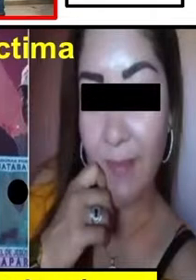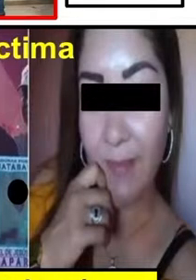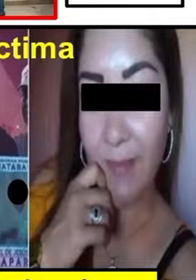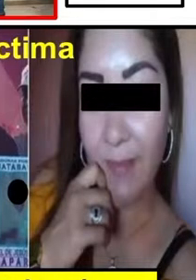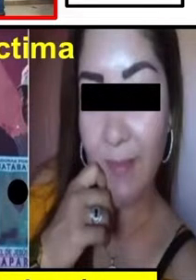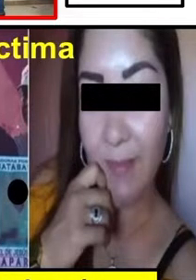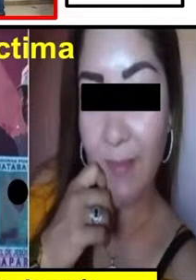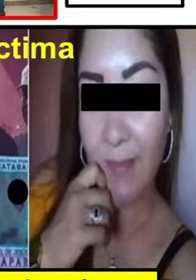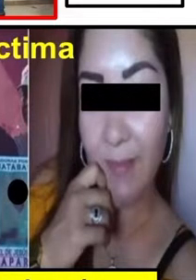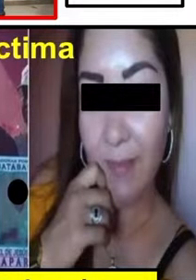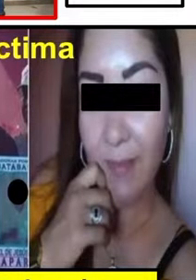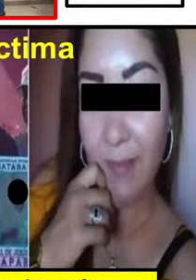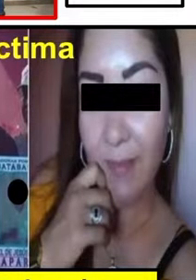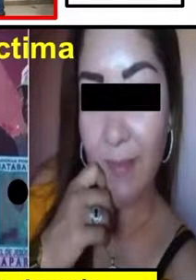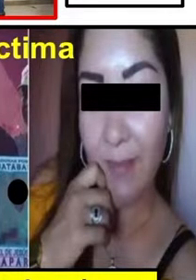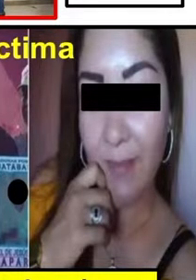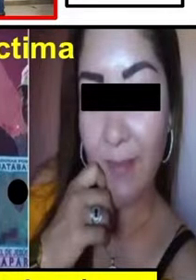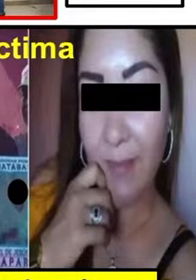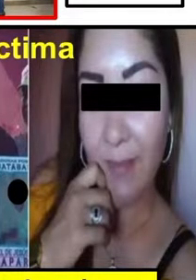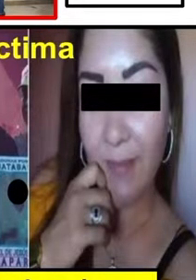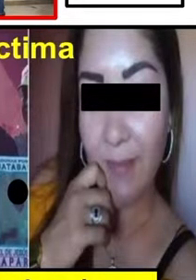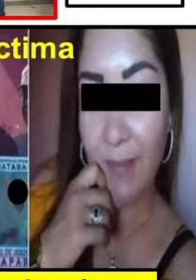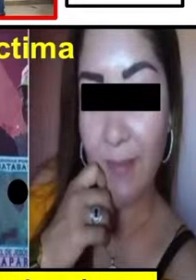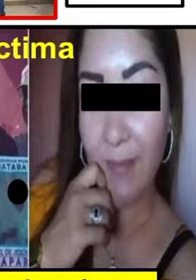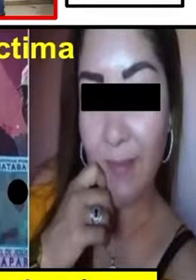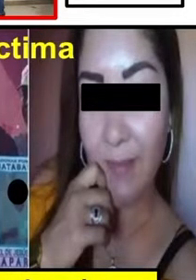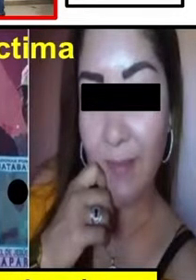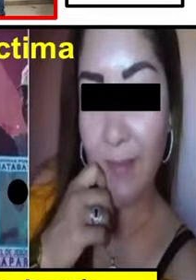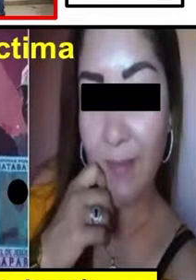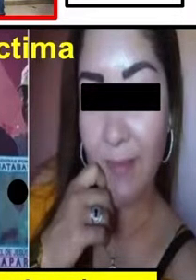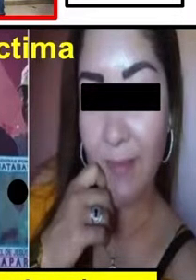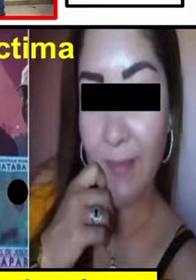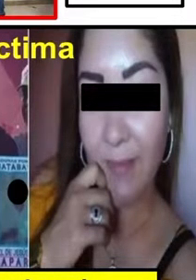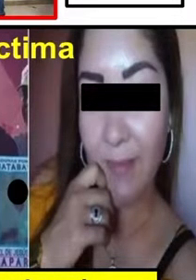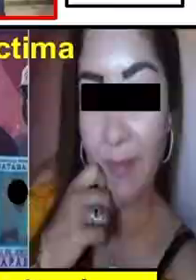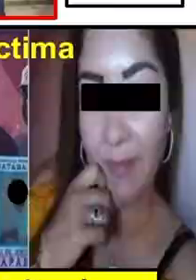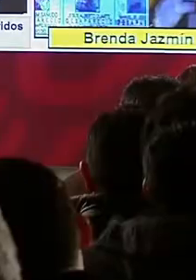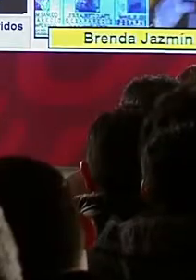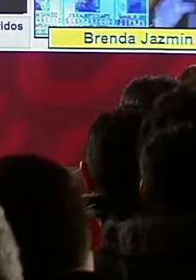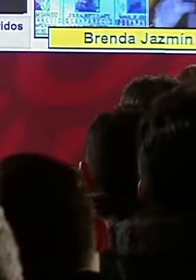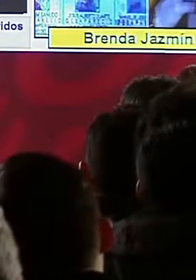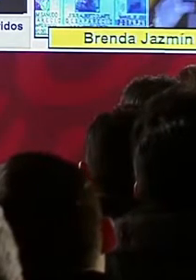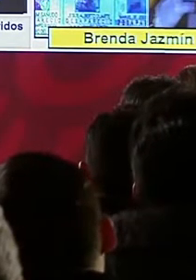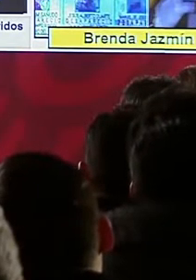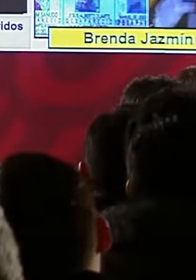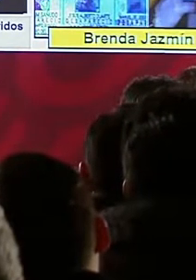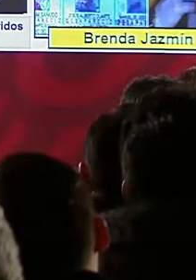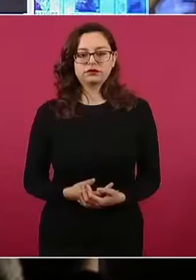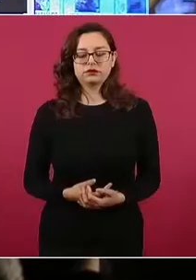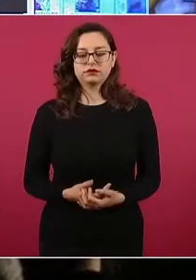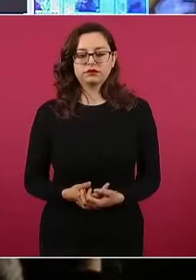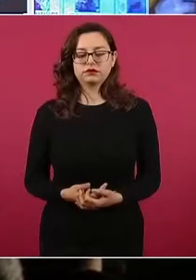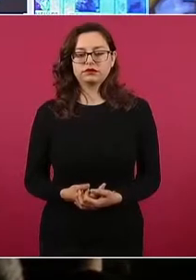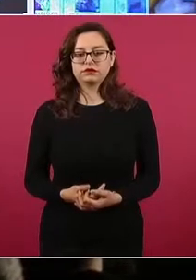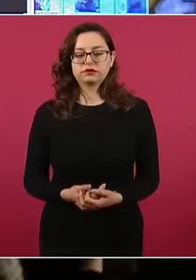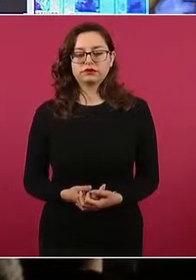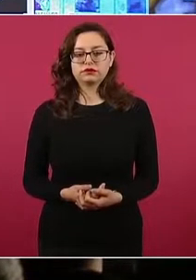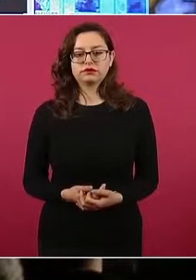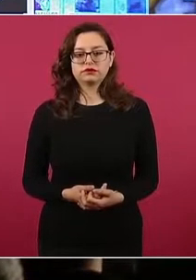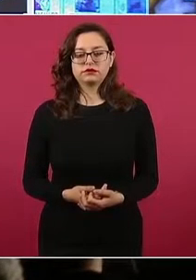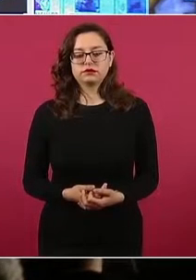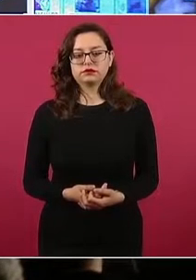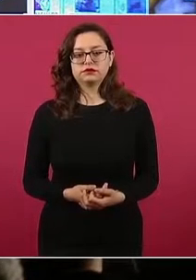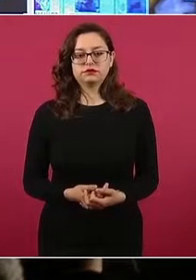encontrada sin vida en un motel de esa localidad el pasado 17 de julio.